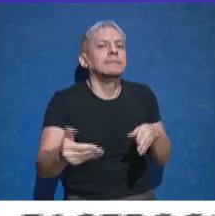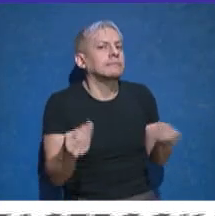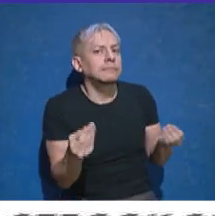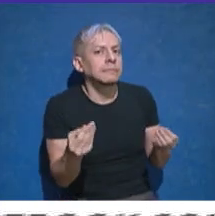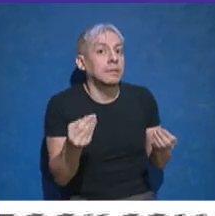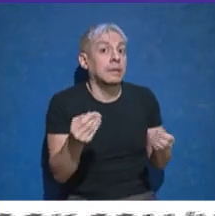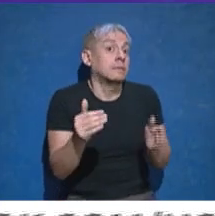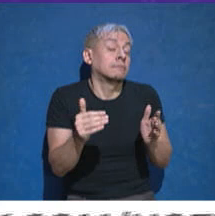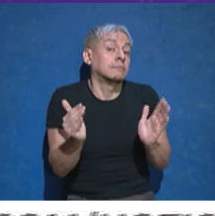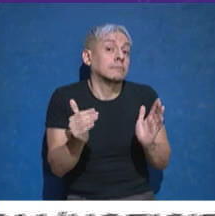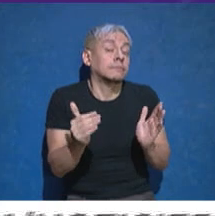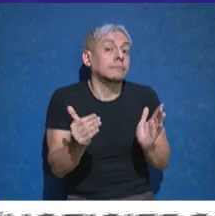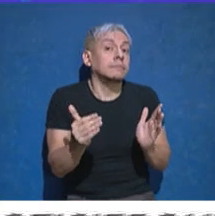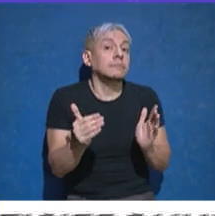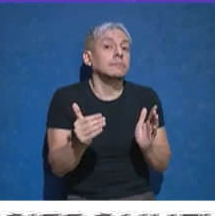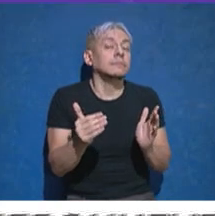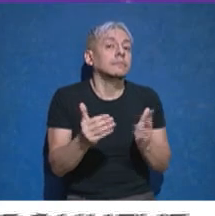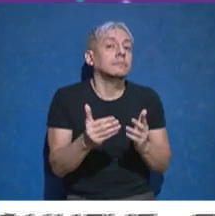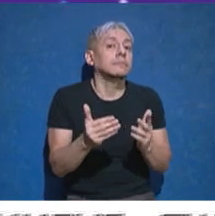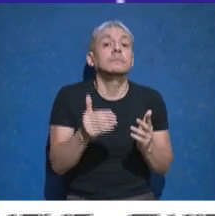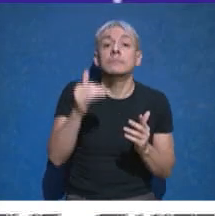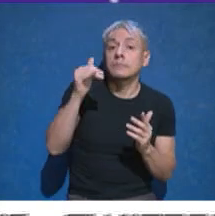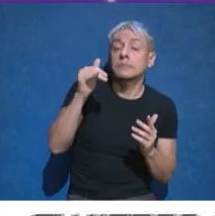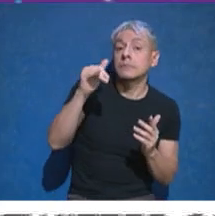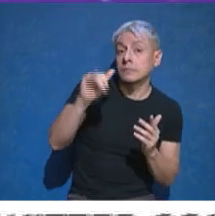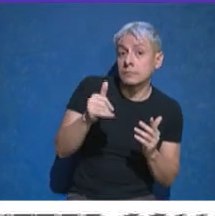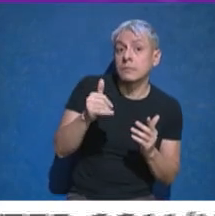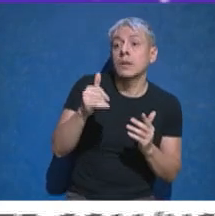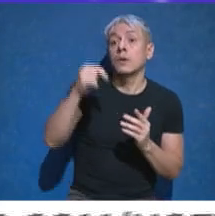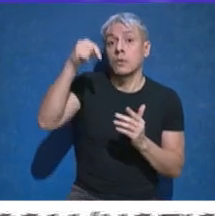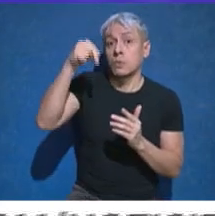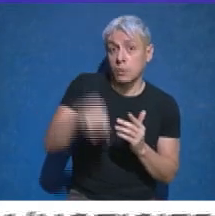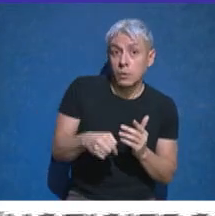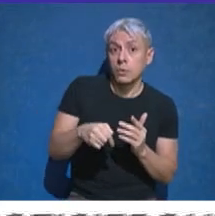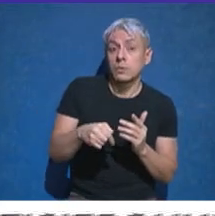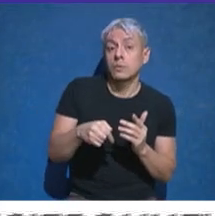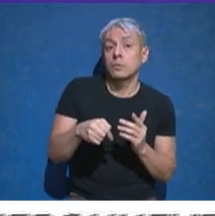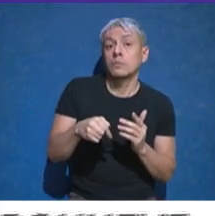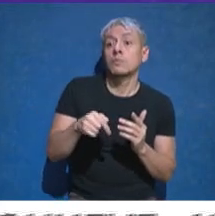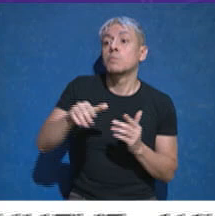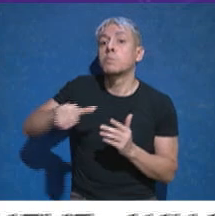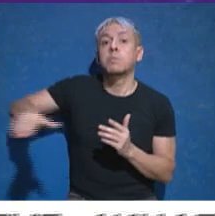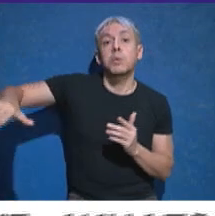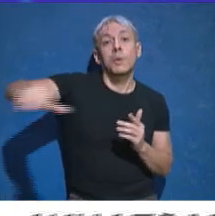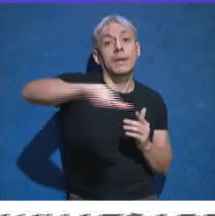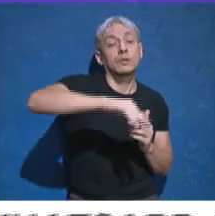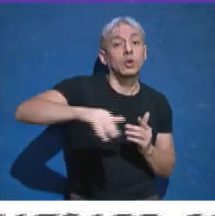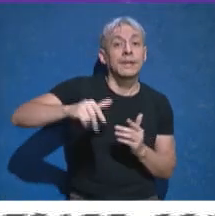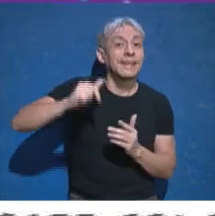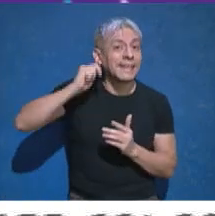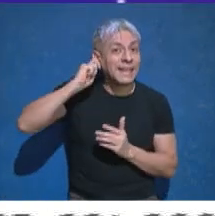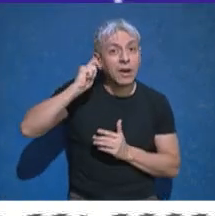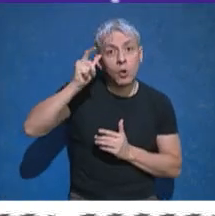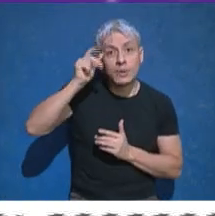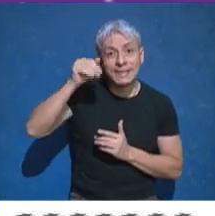actualmente la vacunación. Bueno, de hecho nosotros actualmente tenemos la población mayor de 80 años,